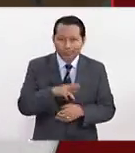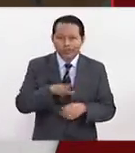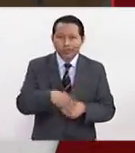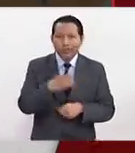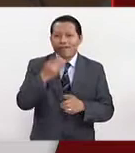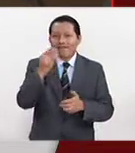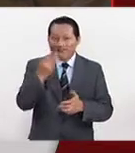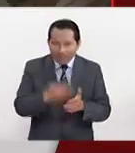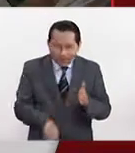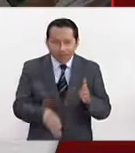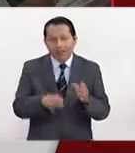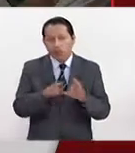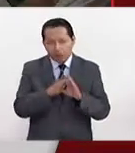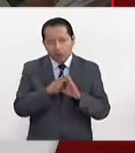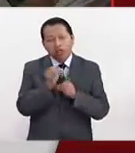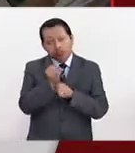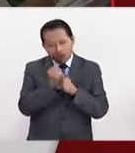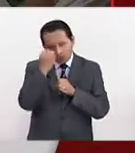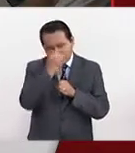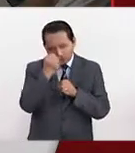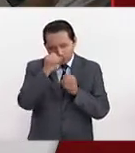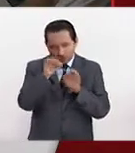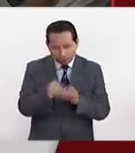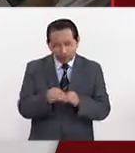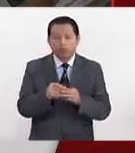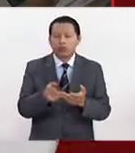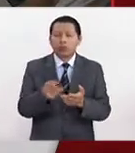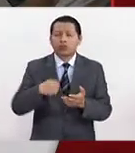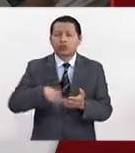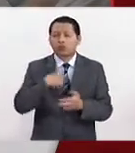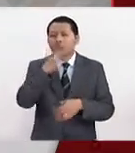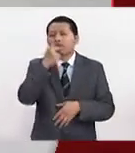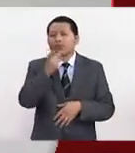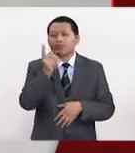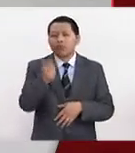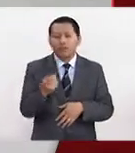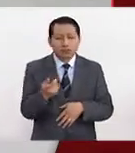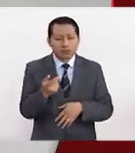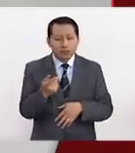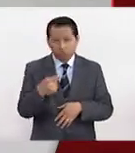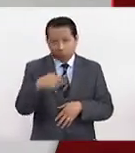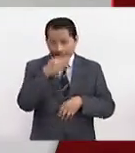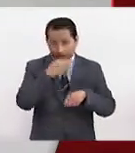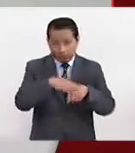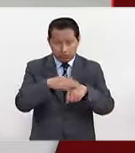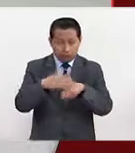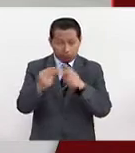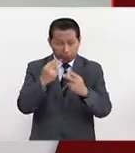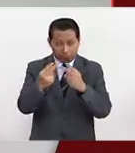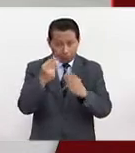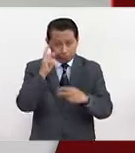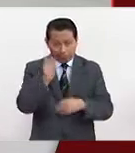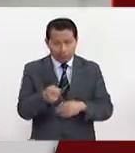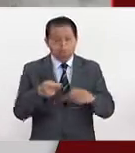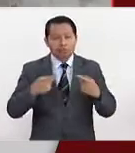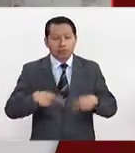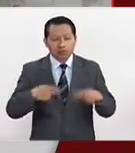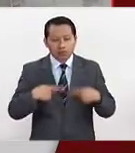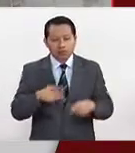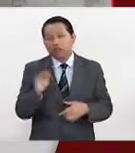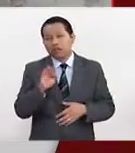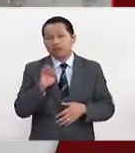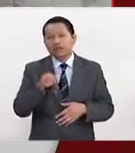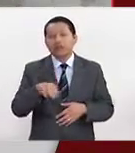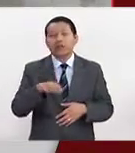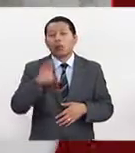estudios adecuados. ¿Qué es lo que nosotros le podemos decir a los pacientes? Se están escuchando aquí las personas que ya son más de